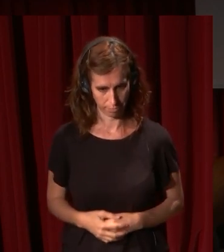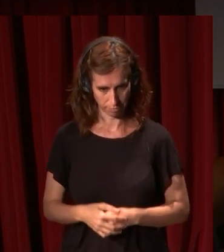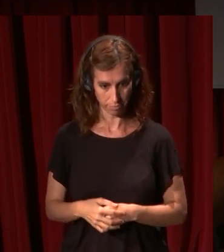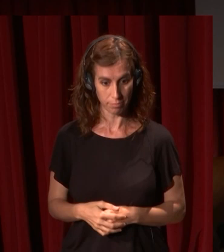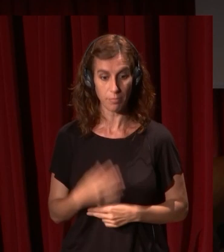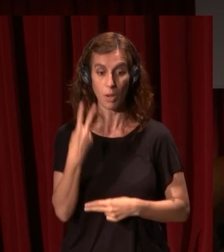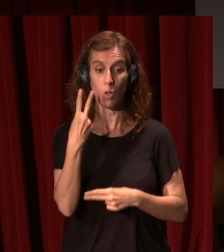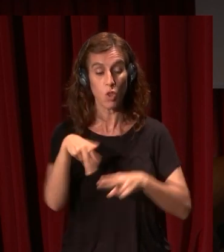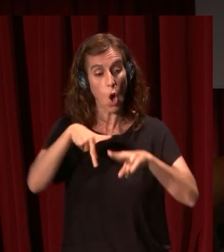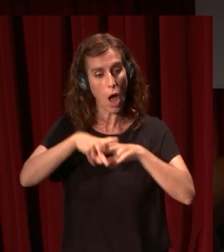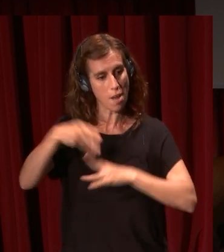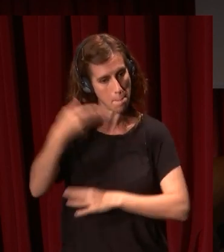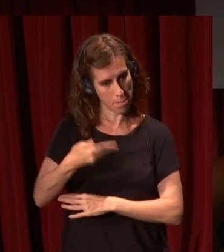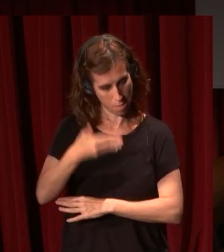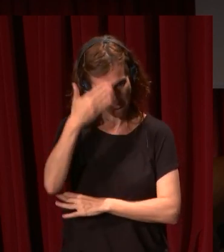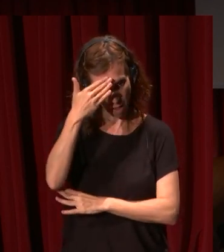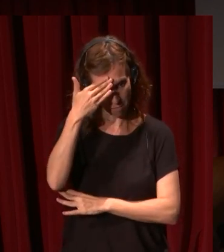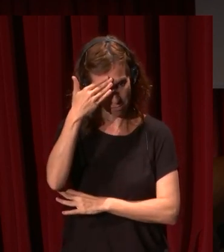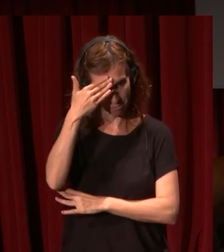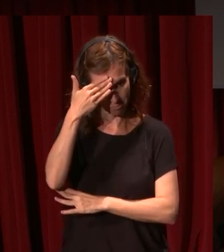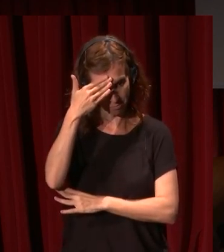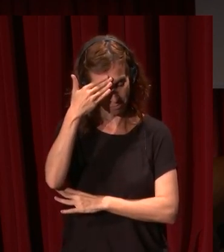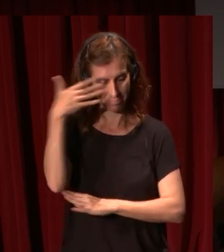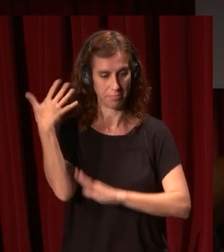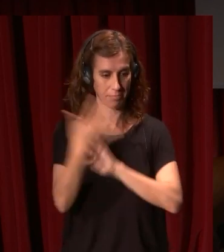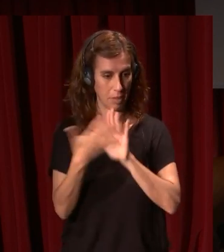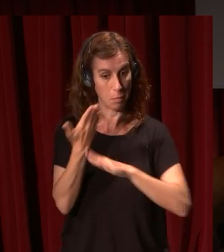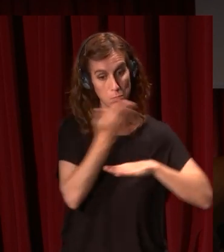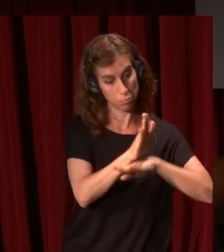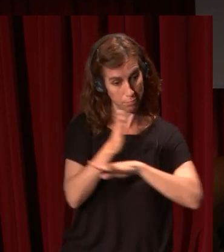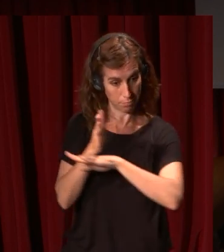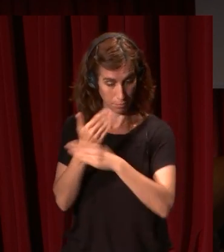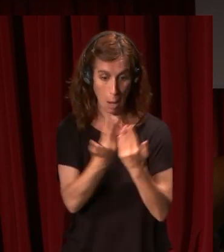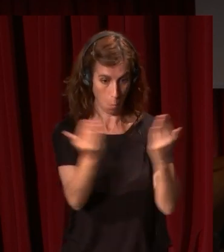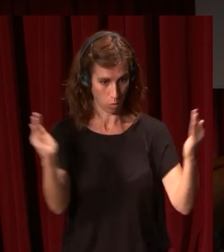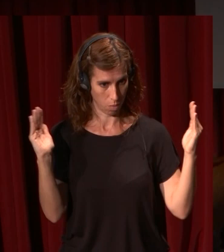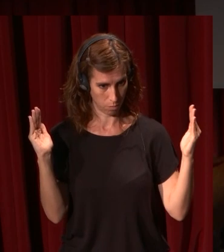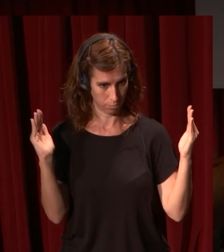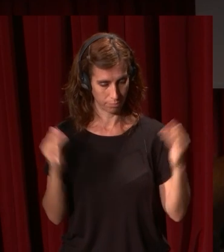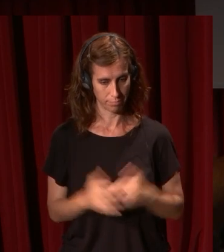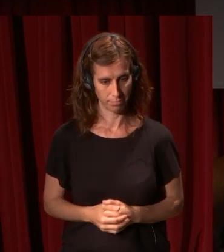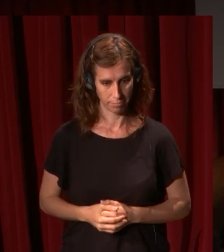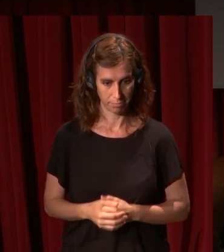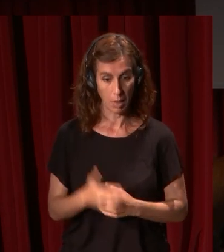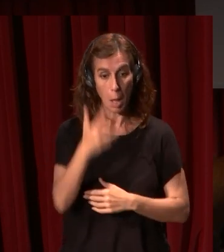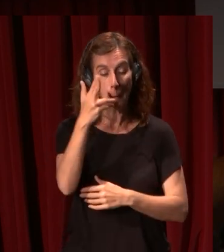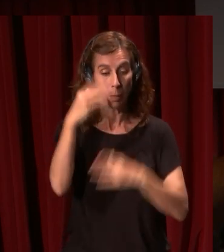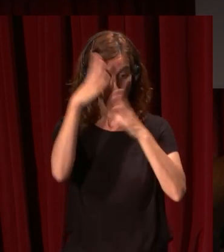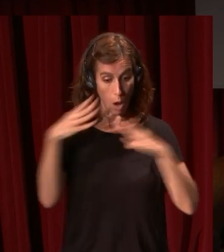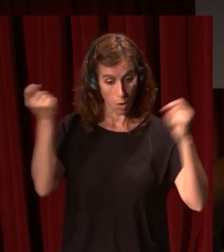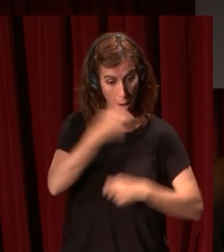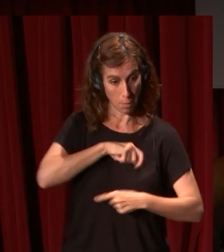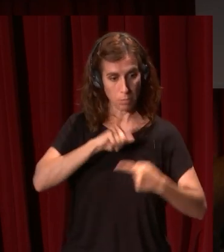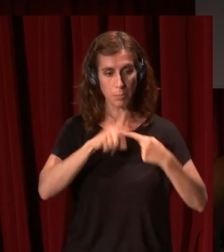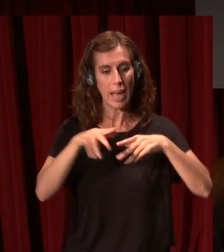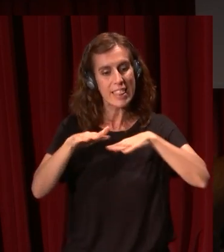principales son las que las que se destacan en esta exposición que destacaron especialmente algunos pintores holandeses y españoles una es la